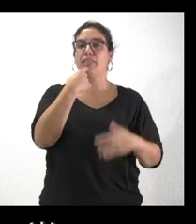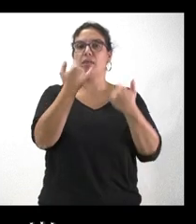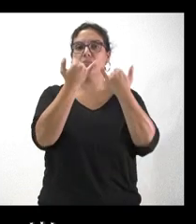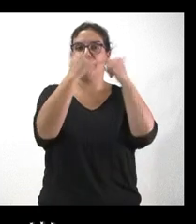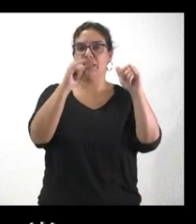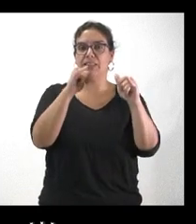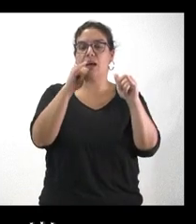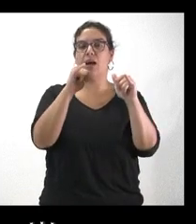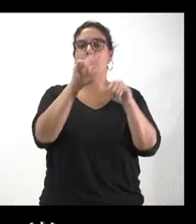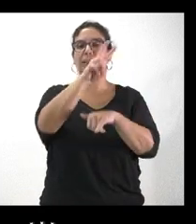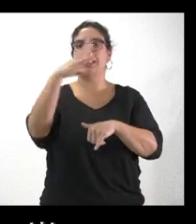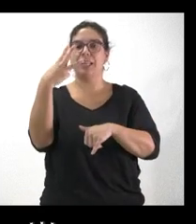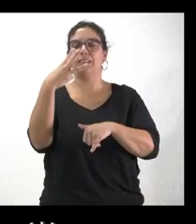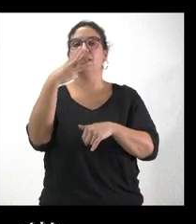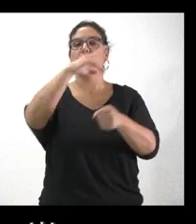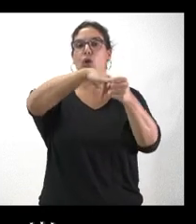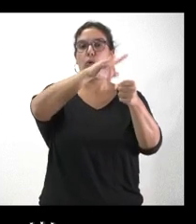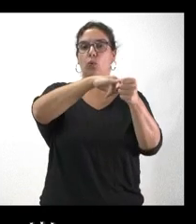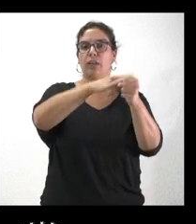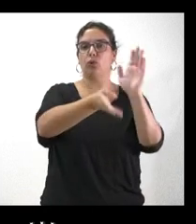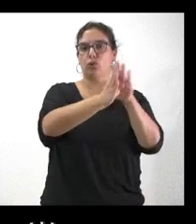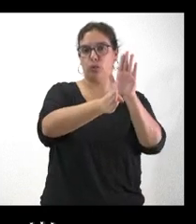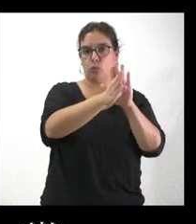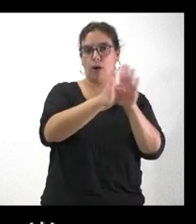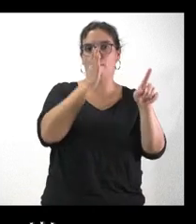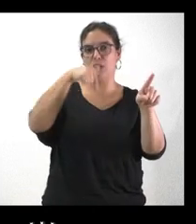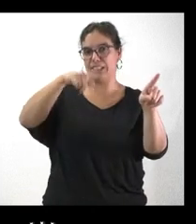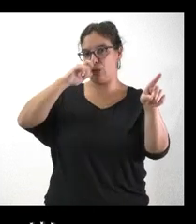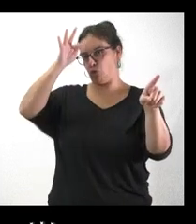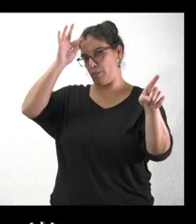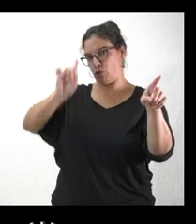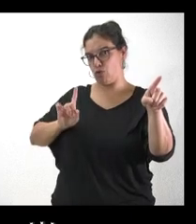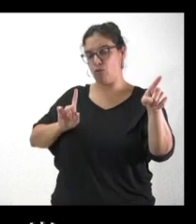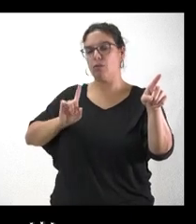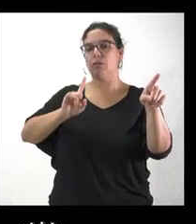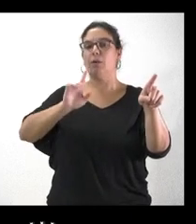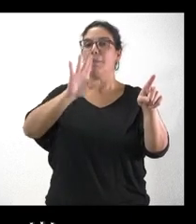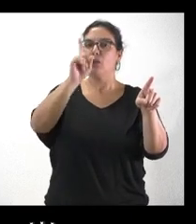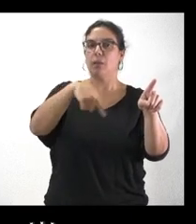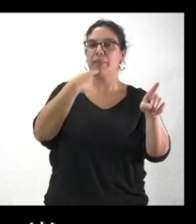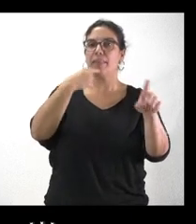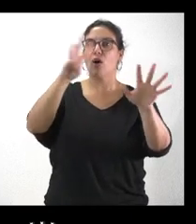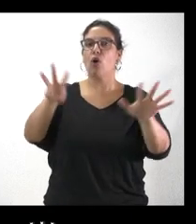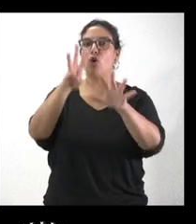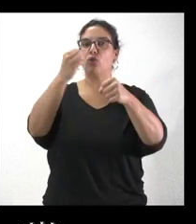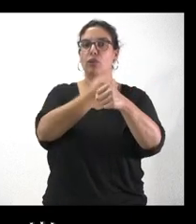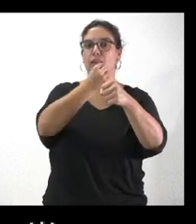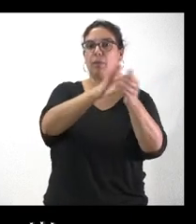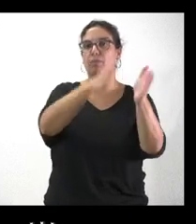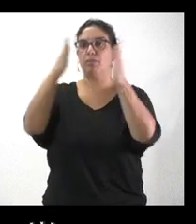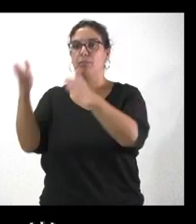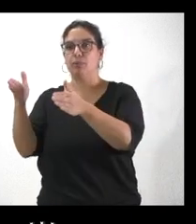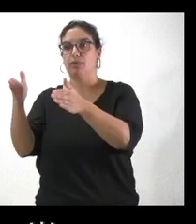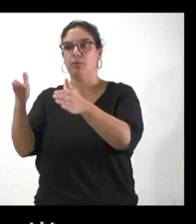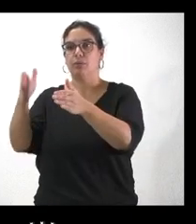cae el lunes y la otra vez caía en domingo, pero a la vez trasladan ustedes el del 8 de diciembre al 9 porque cae en domingo.